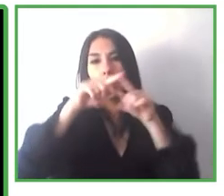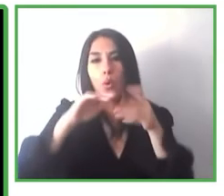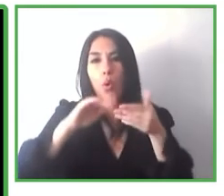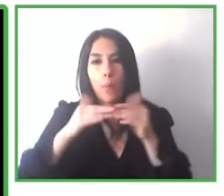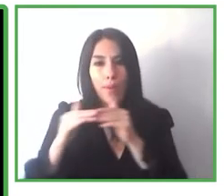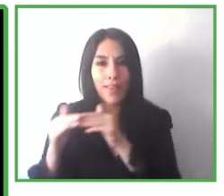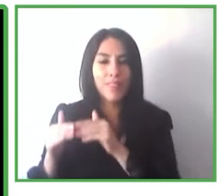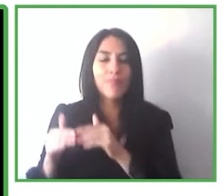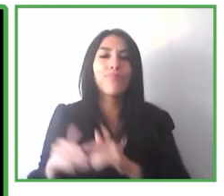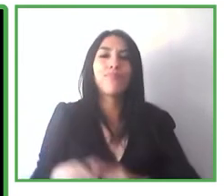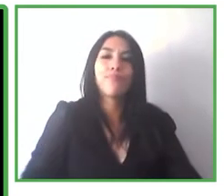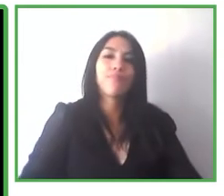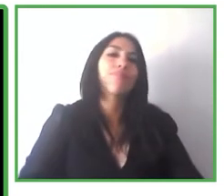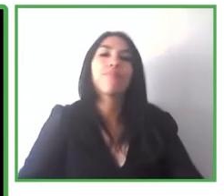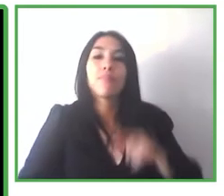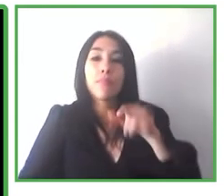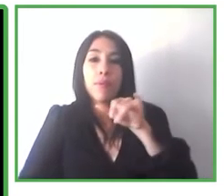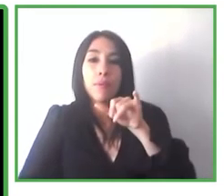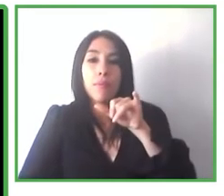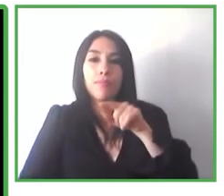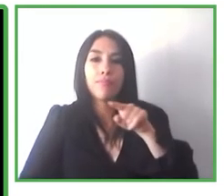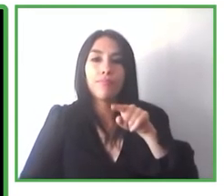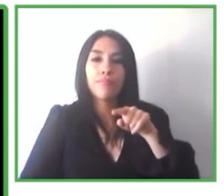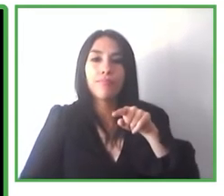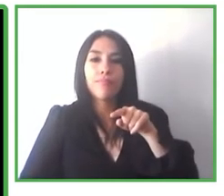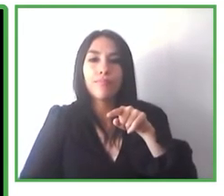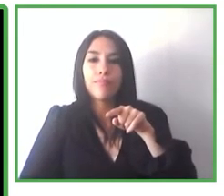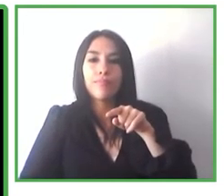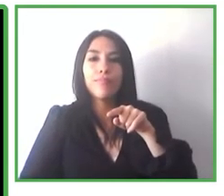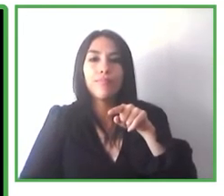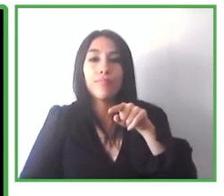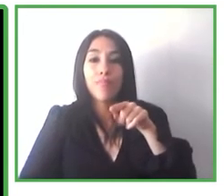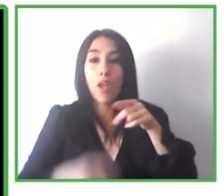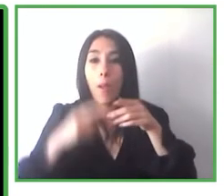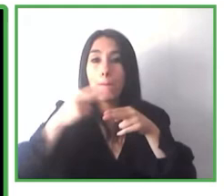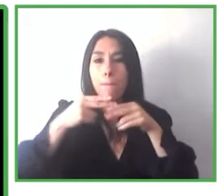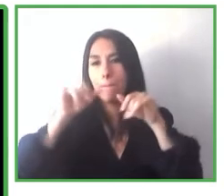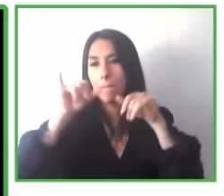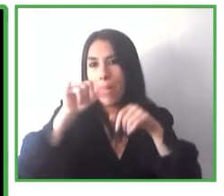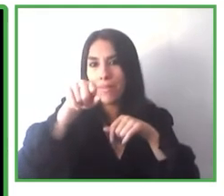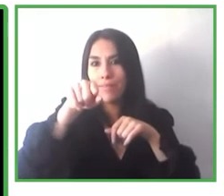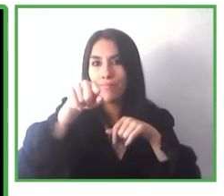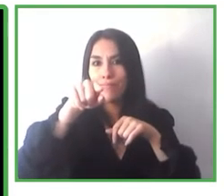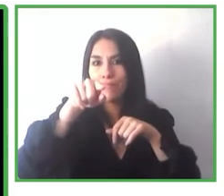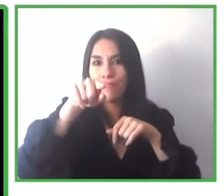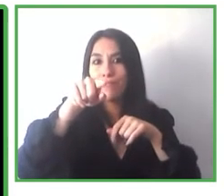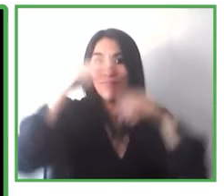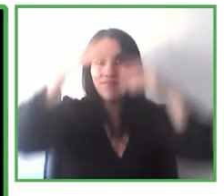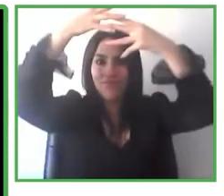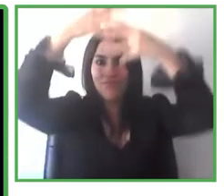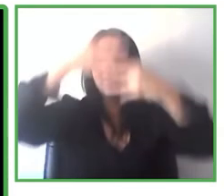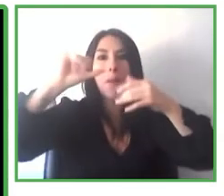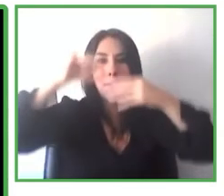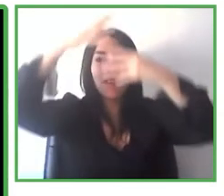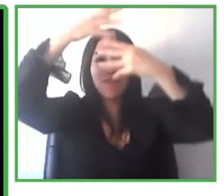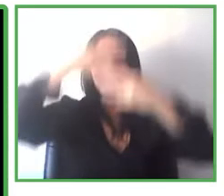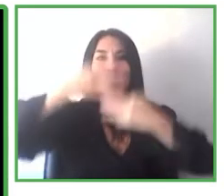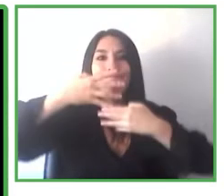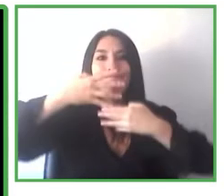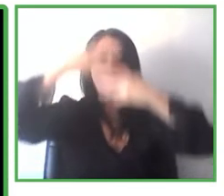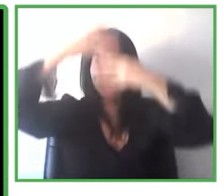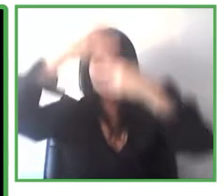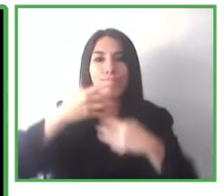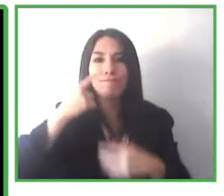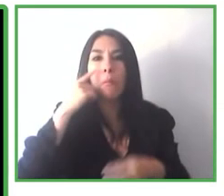creamos paneles con mucha señalítica pero difícil de entender para los usuarios introduciendo un código Navilens como en la playa